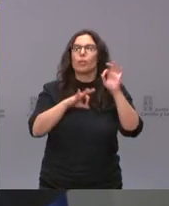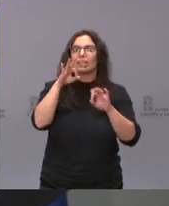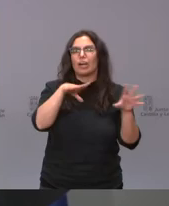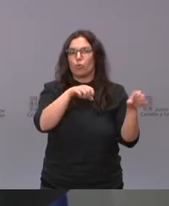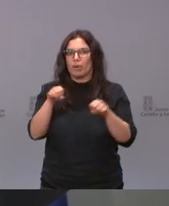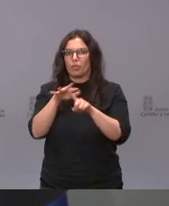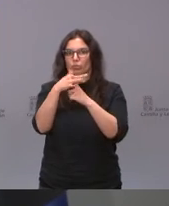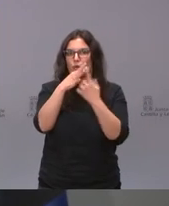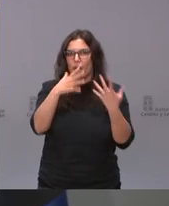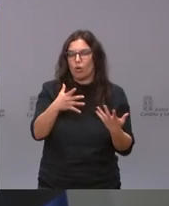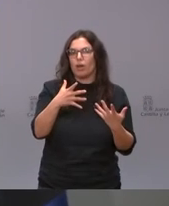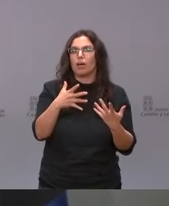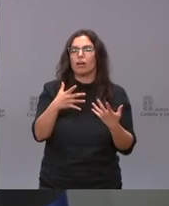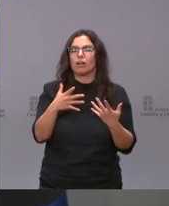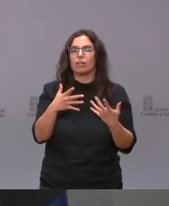es una situación